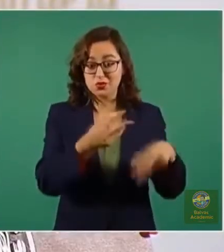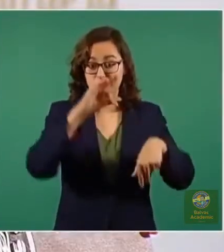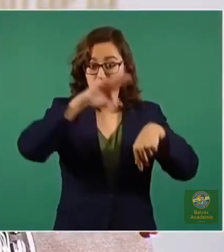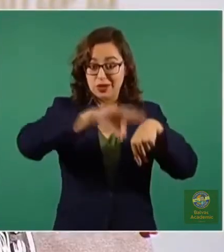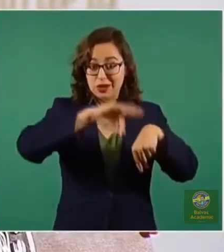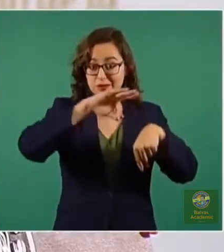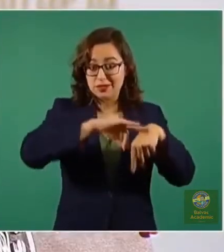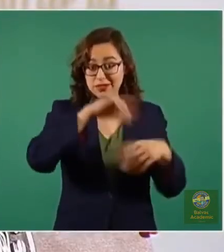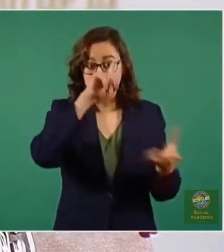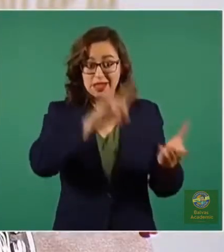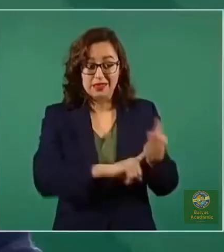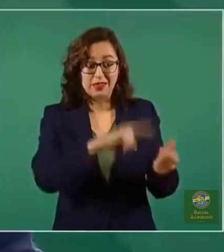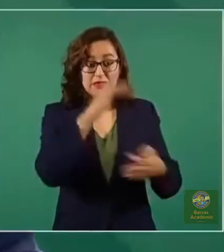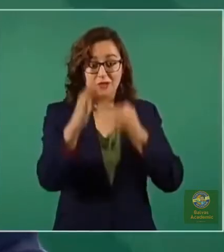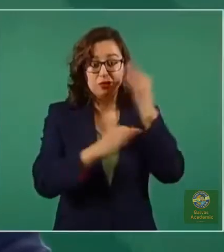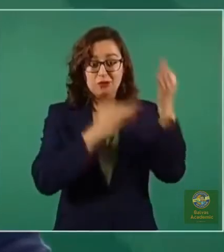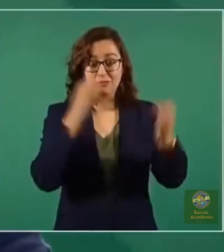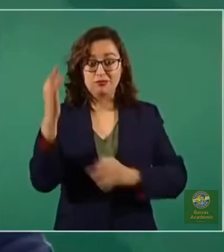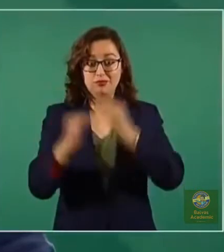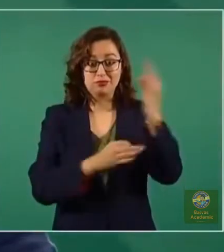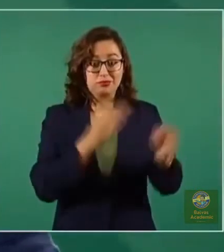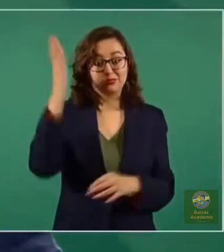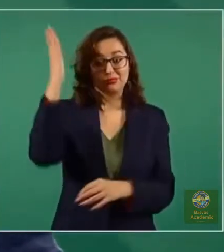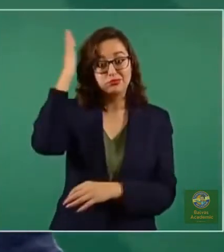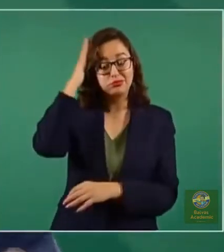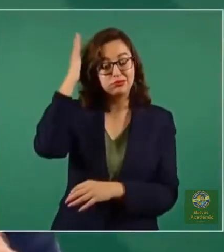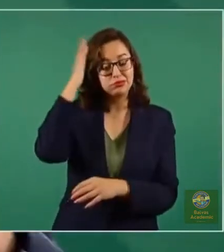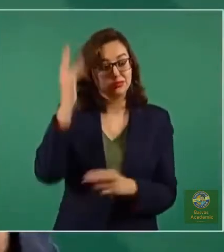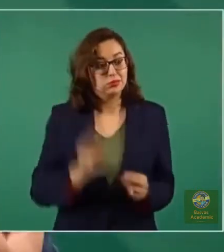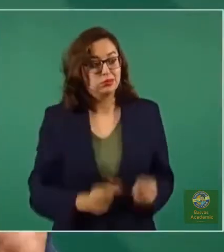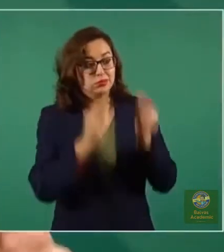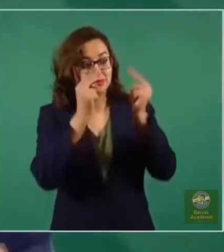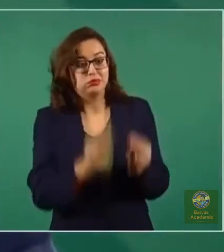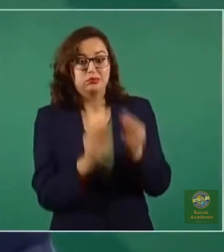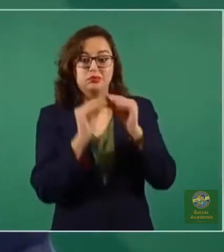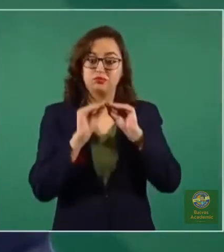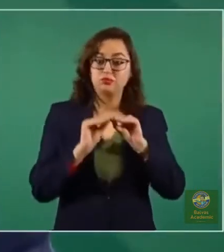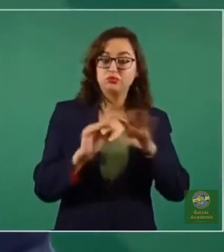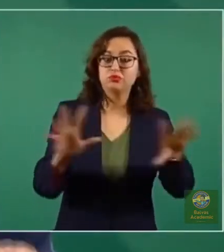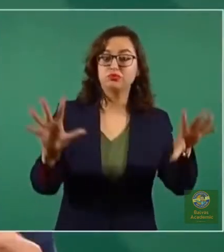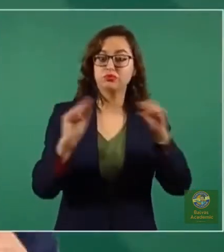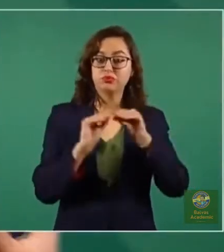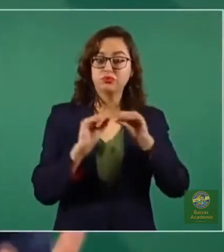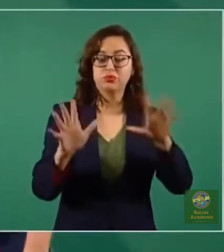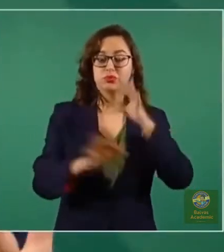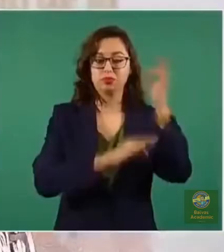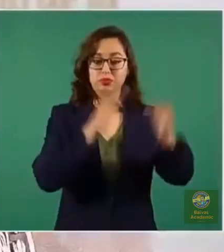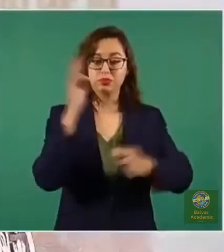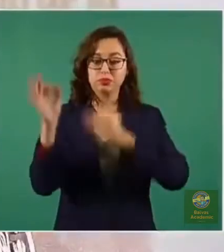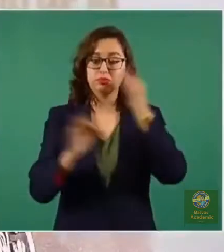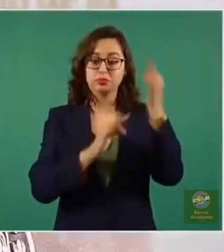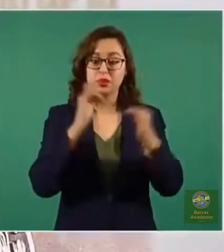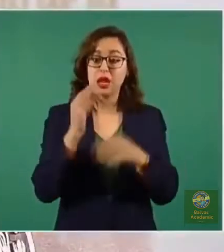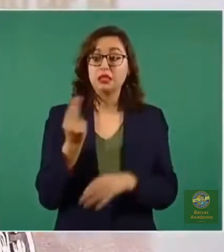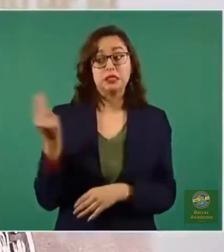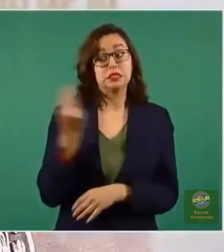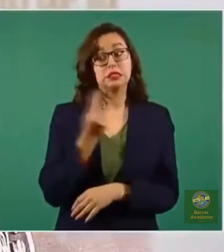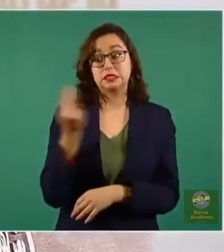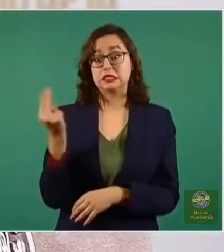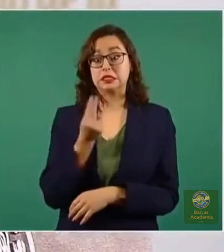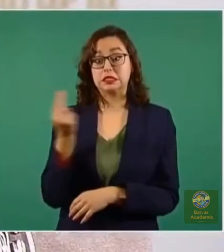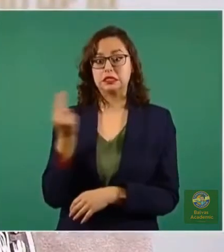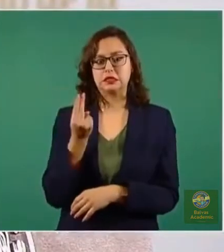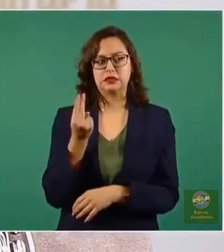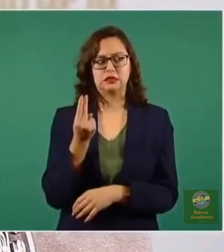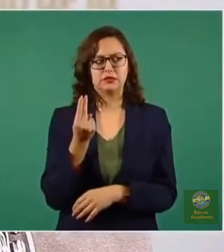farmacéuticas o de sus propios gerentes generales, que hacen declaraciones que sugieren que se necesita eso